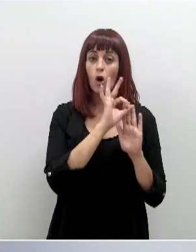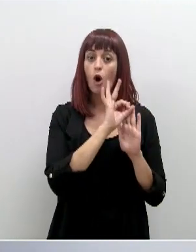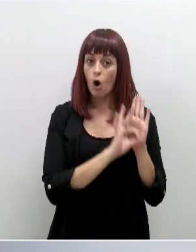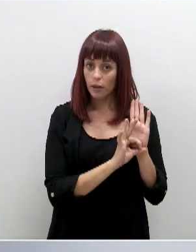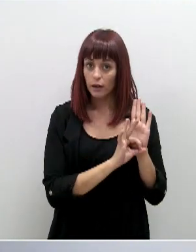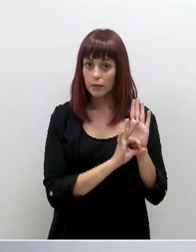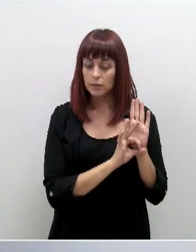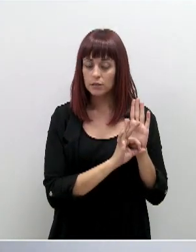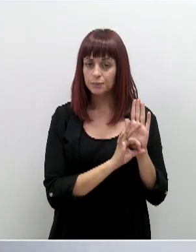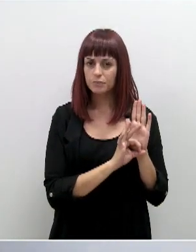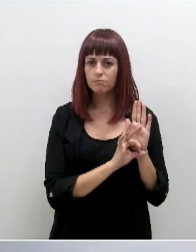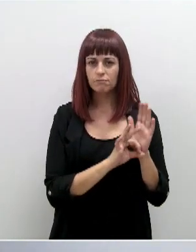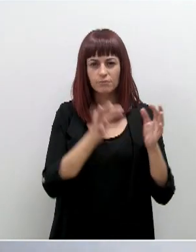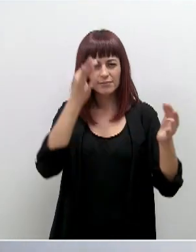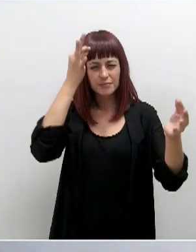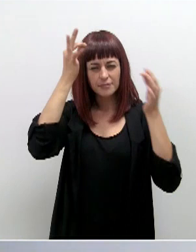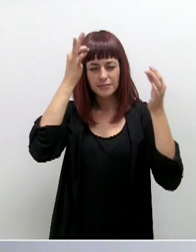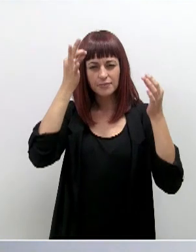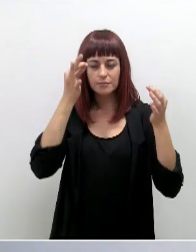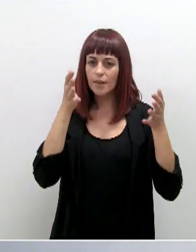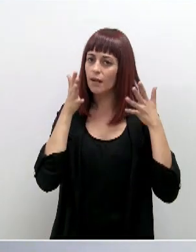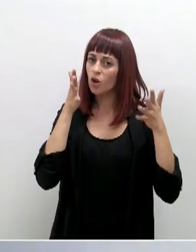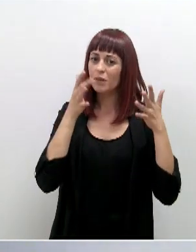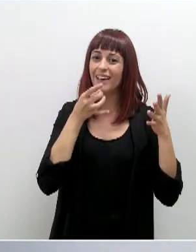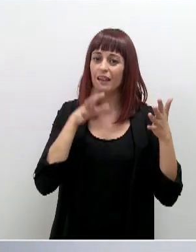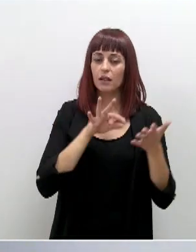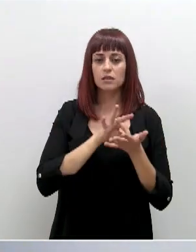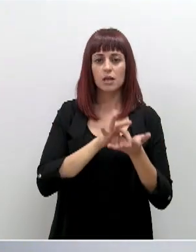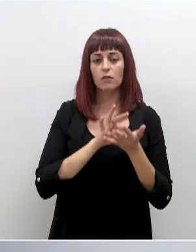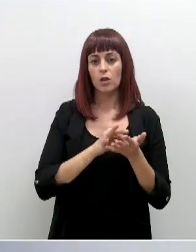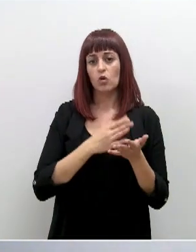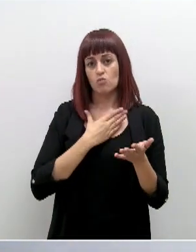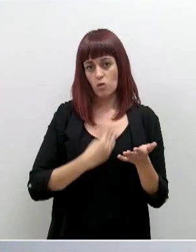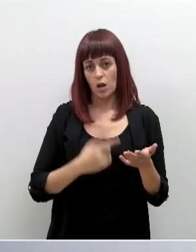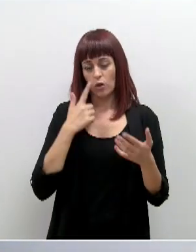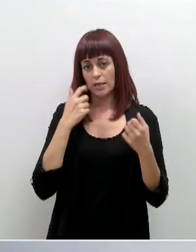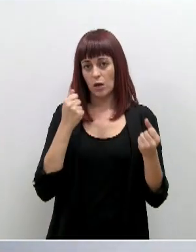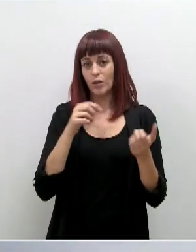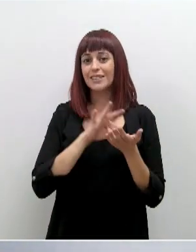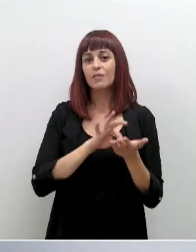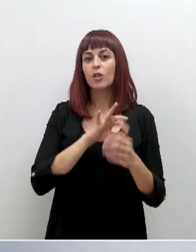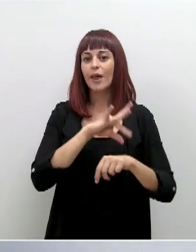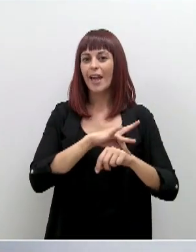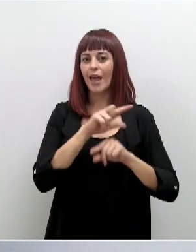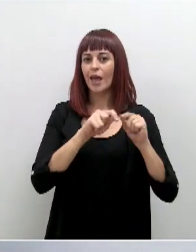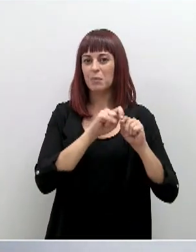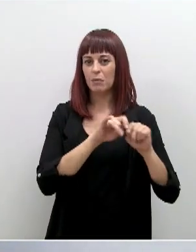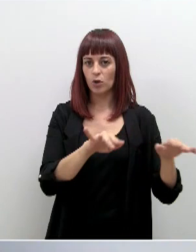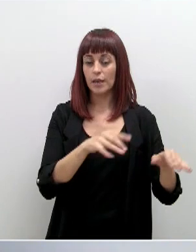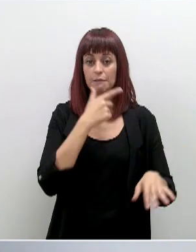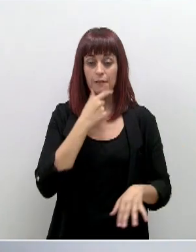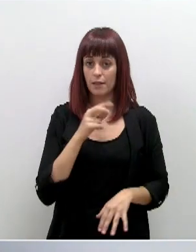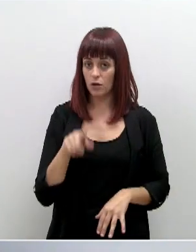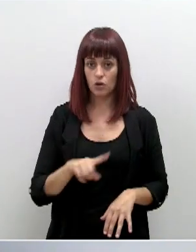que estrictamente recomienda el Servicio de Salud Pública y el Servicio de Epidemiología de la región de Murcia. No va a ser